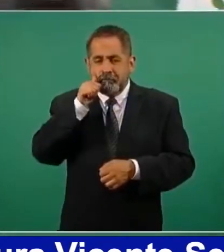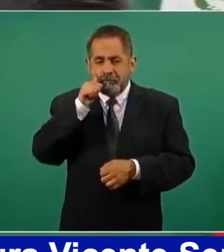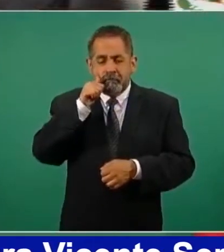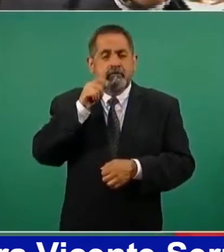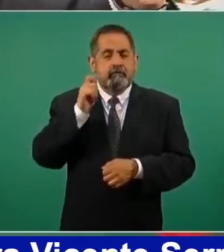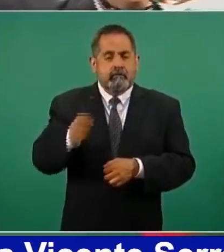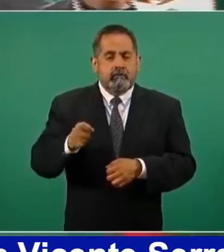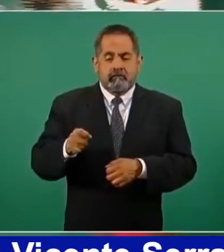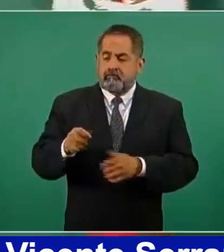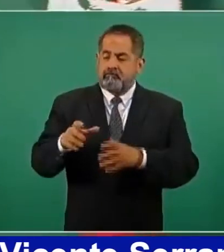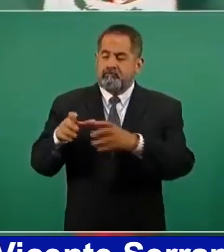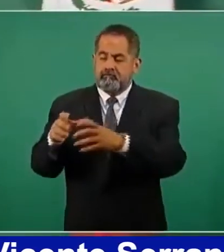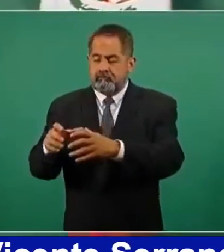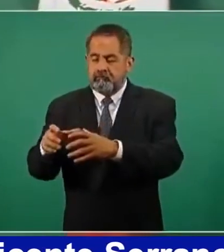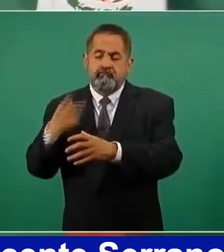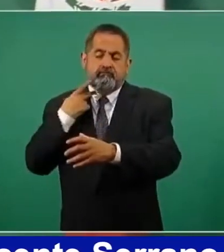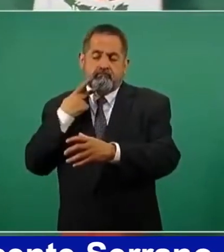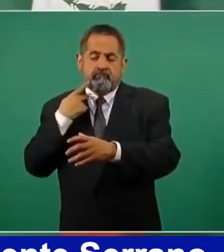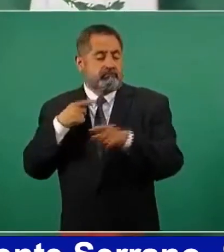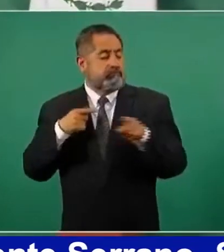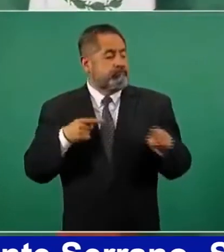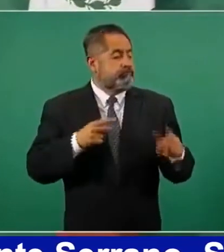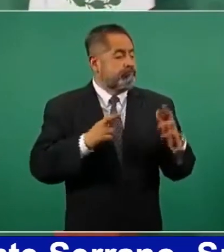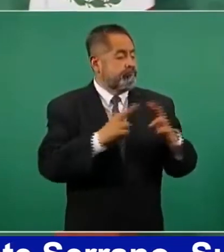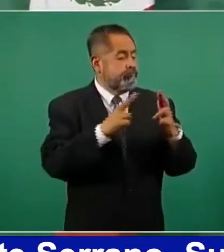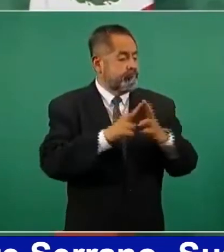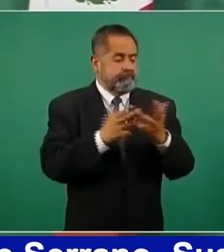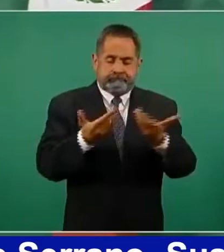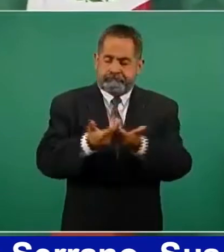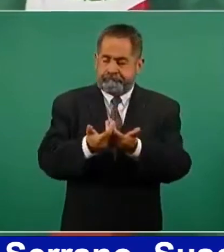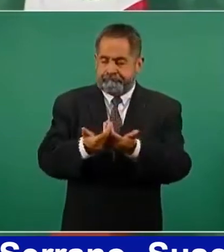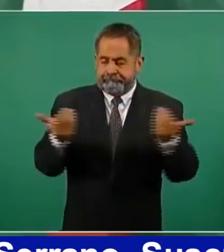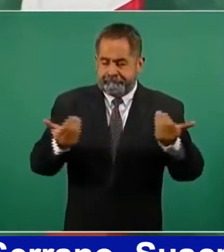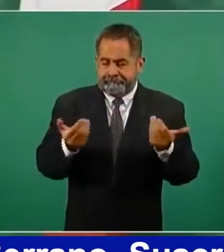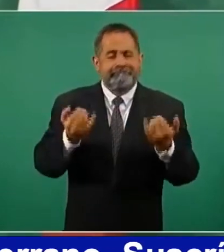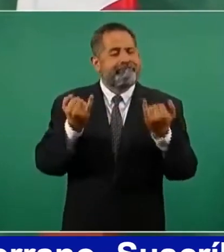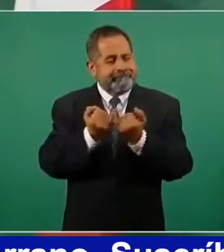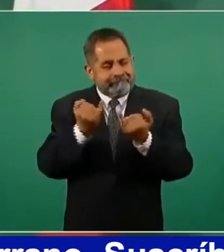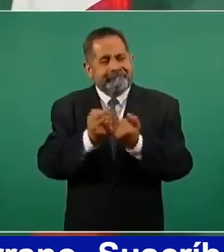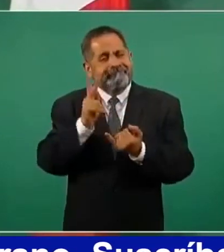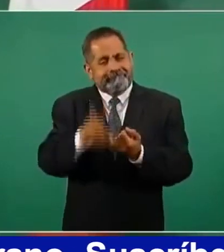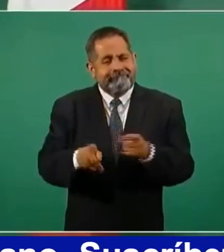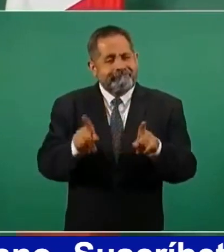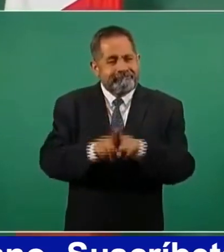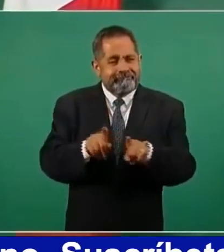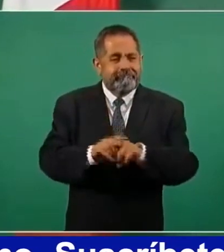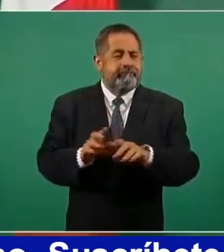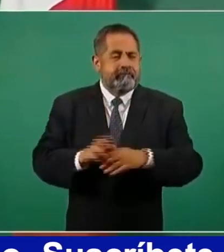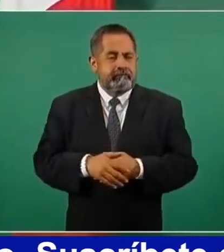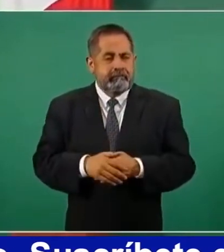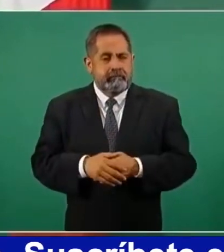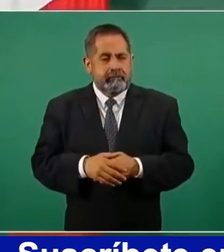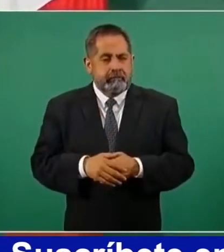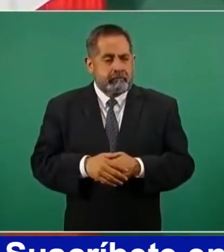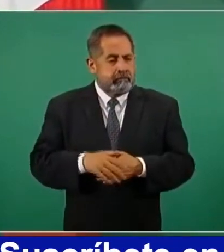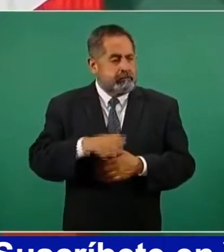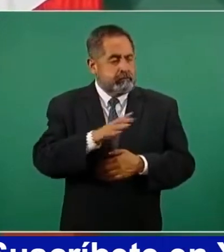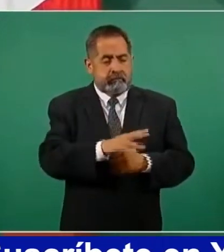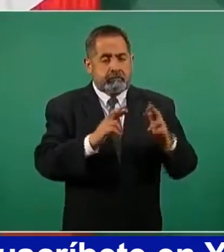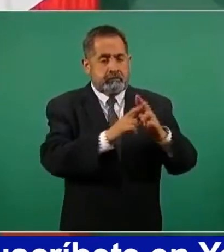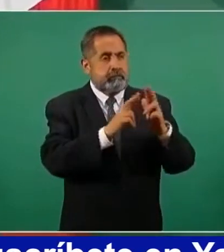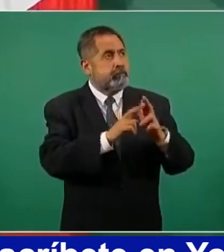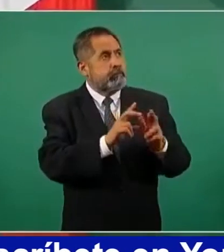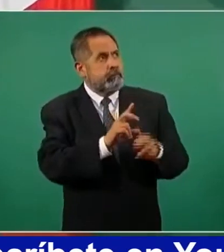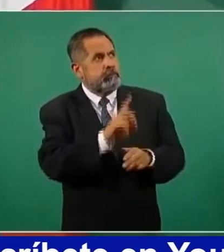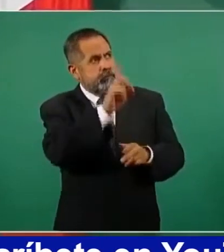el poder del clero, del poder público, porque a Dios lo que es de Dios y